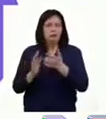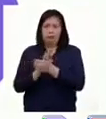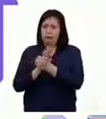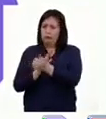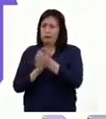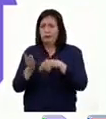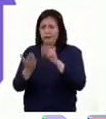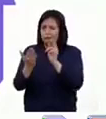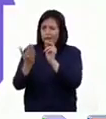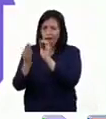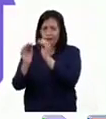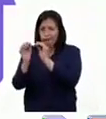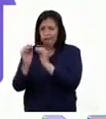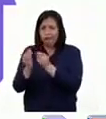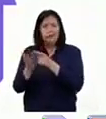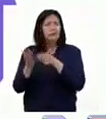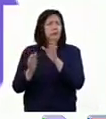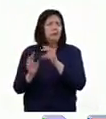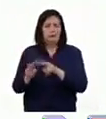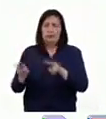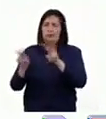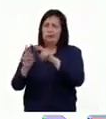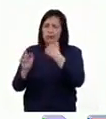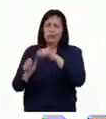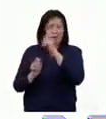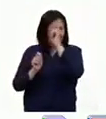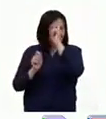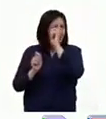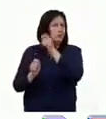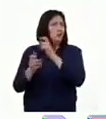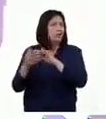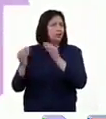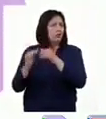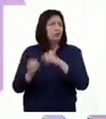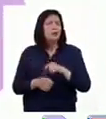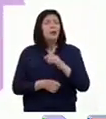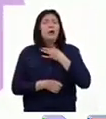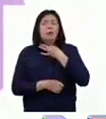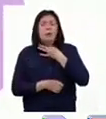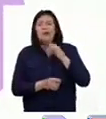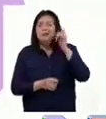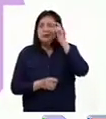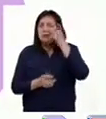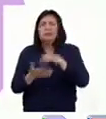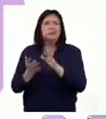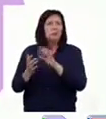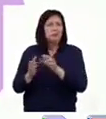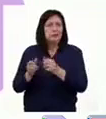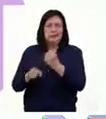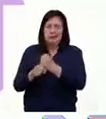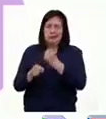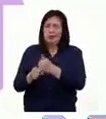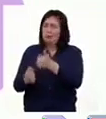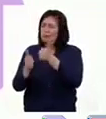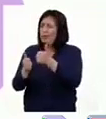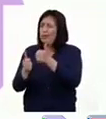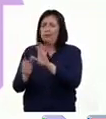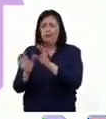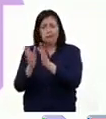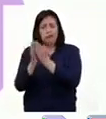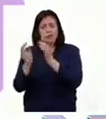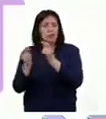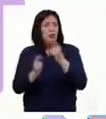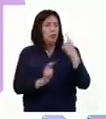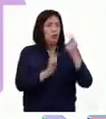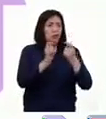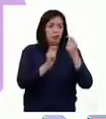talentosa manualmente y por valorar nuestra historia. Mis abuelos, tíos y padres siempre se esfuerzan por hacer trabajos de calidad. Los